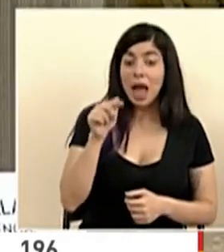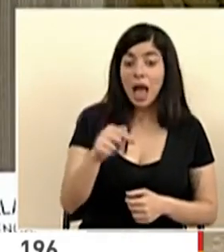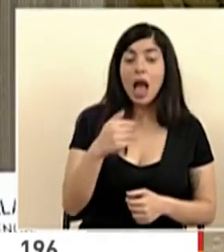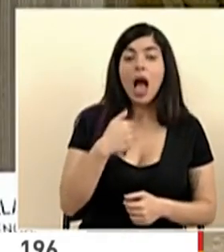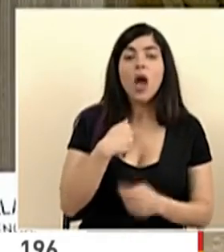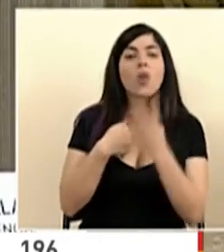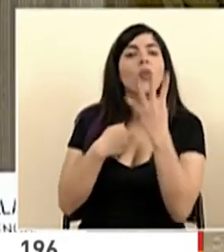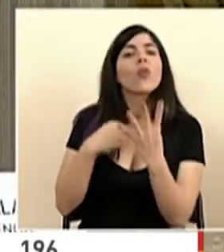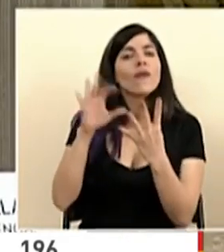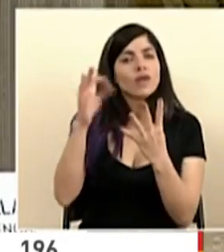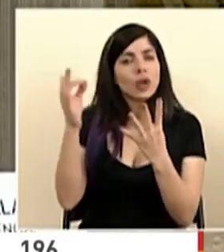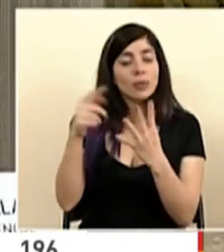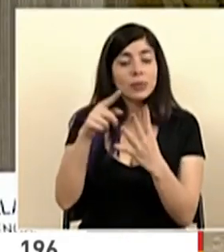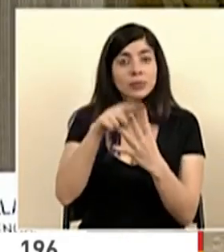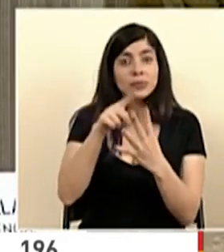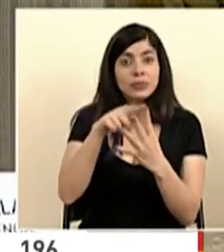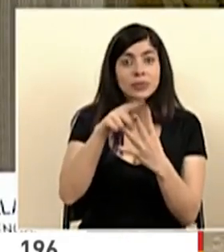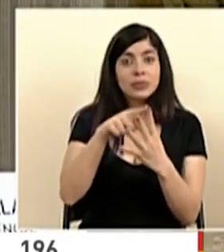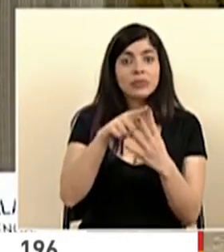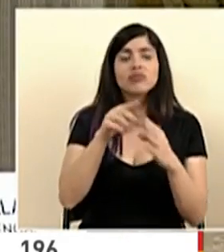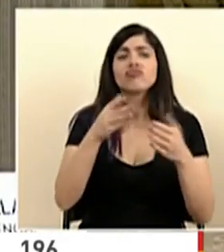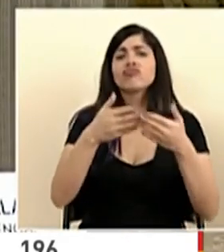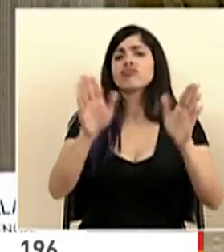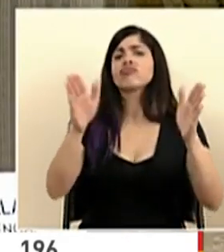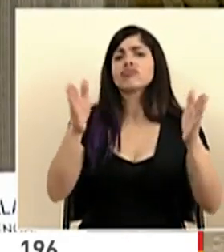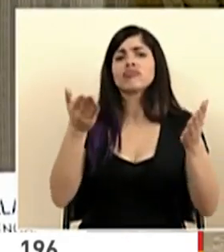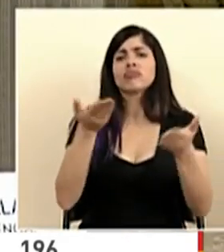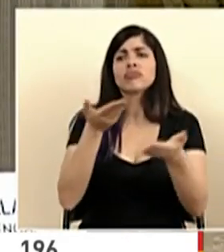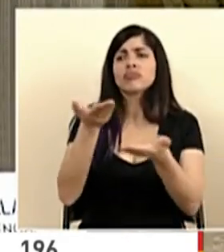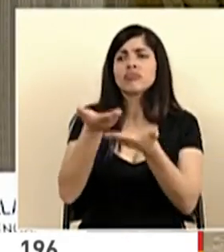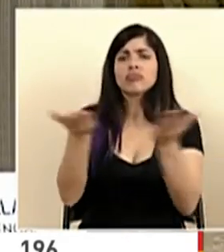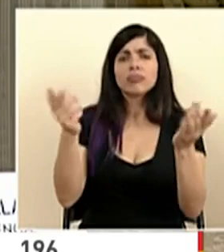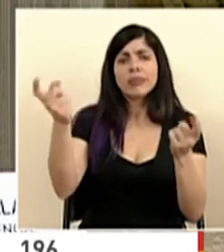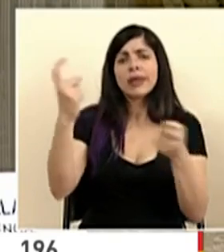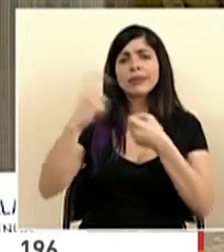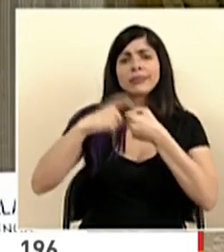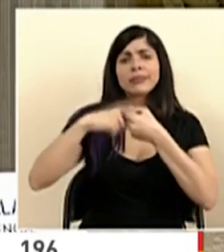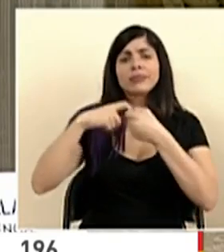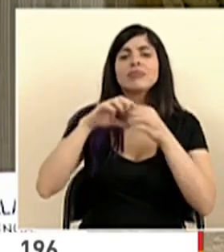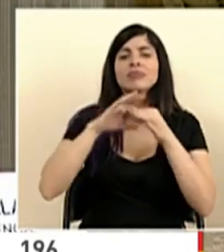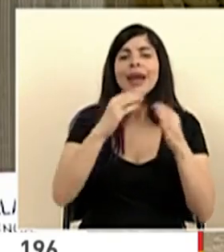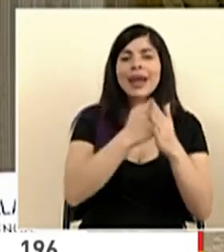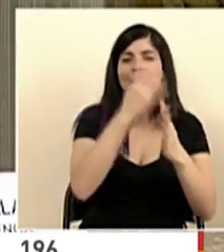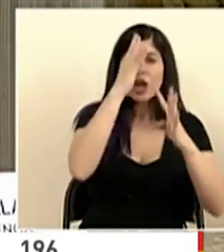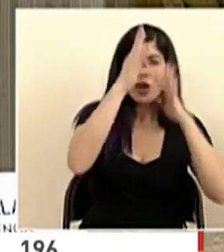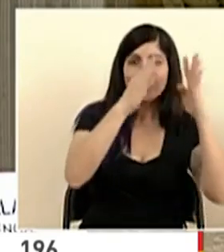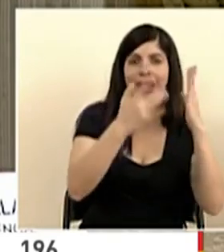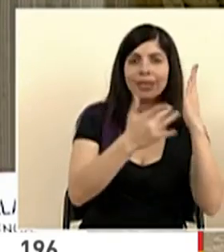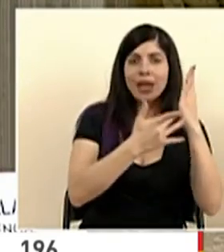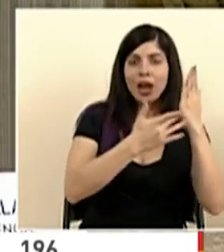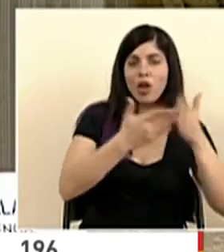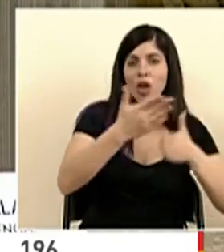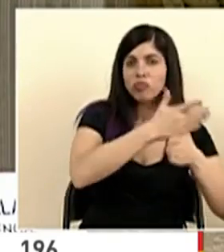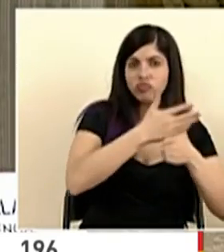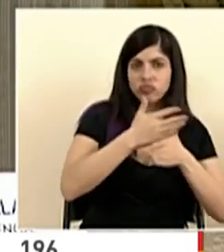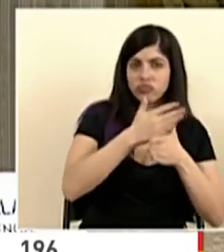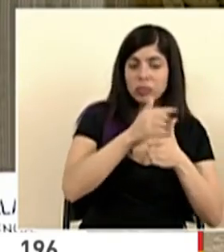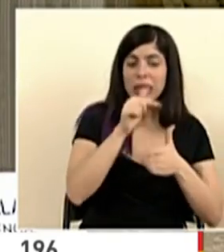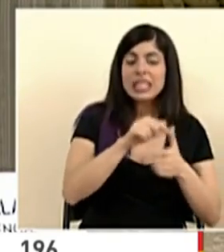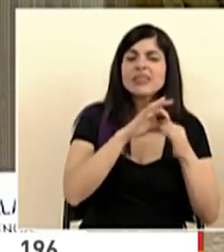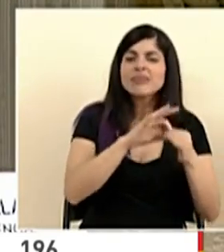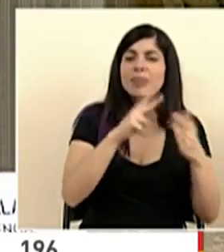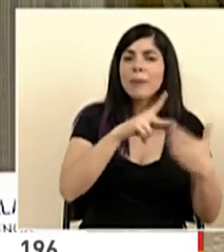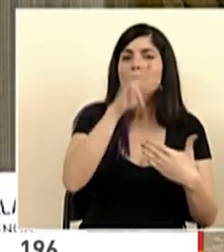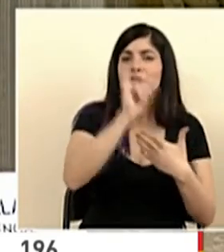cuatro formas una tenemos una convocatoria abierta que tiene que ver con todo el tema de innovación y transferencia tecnológica que son para